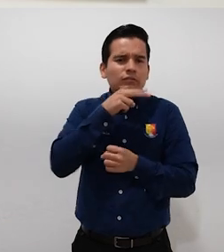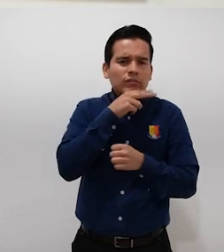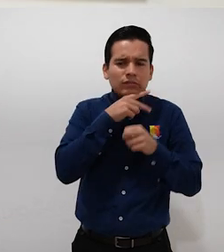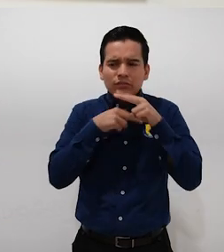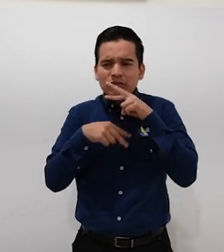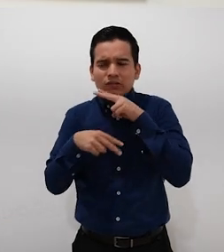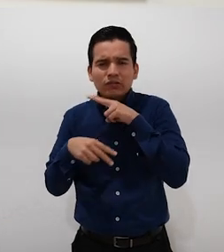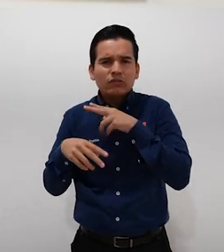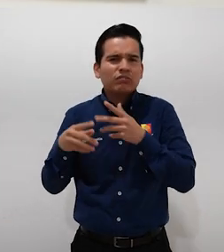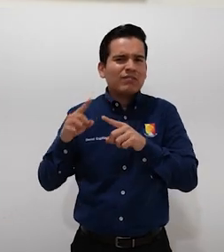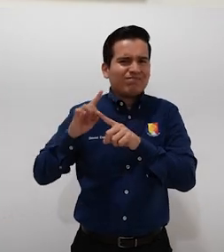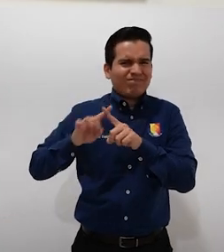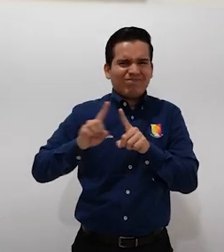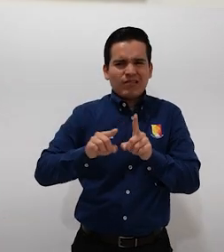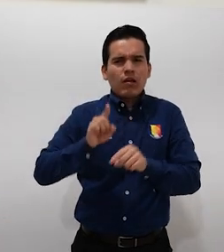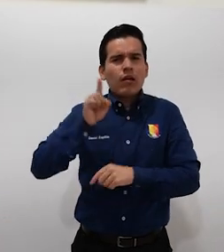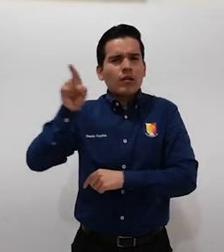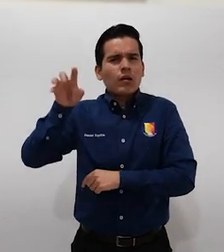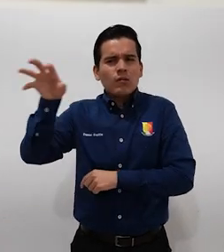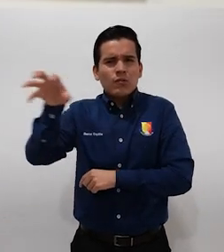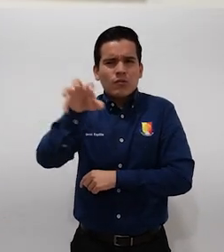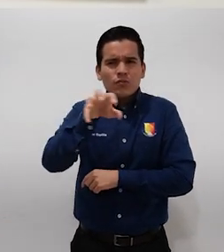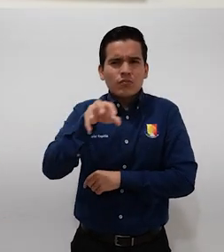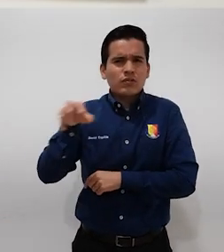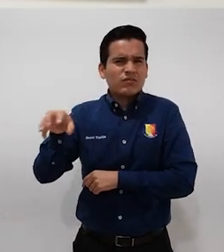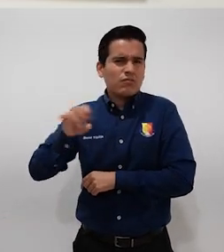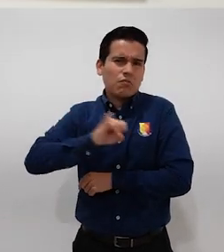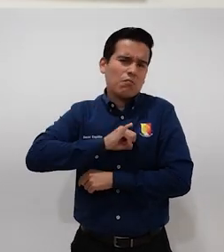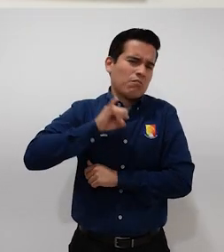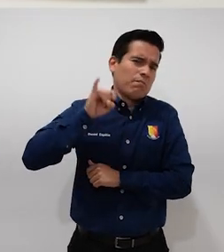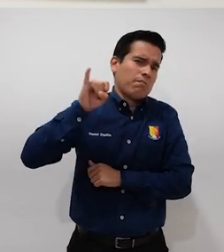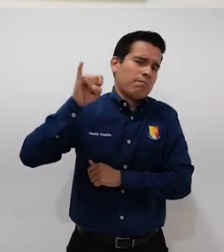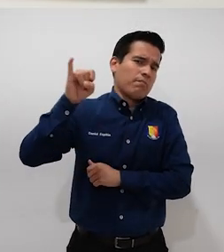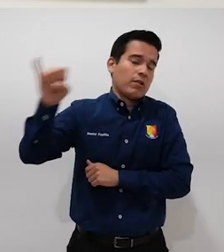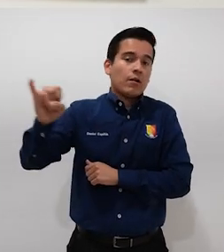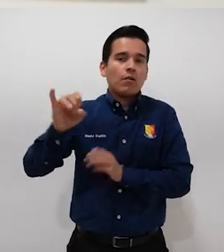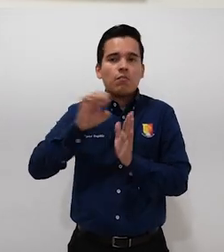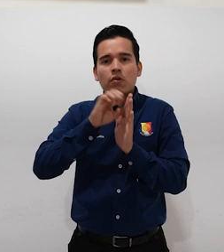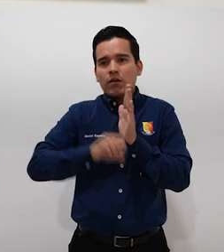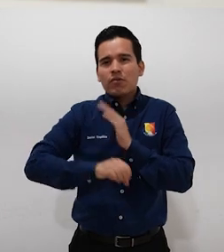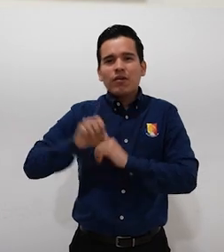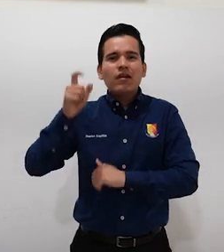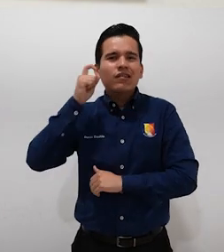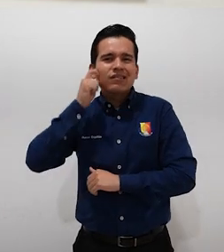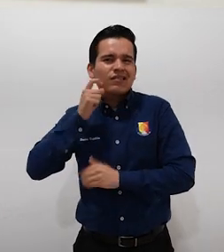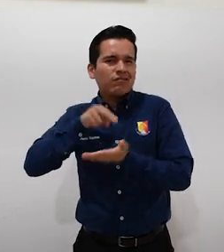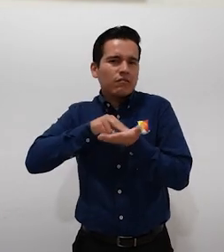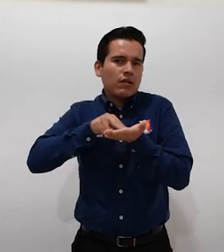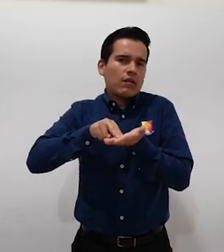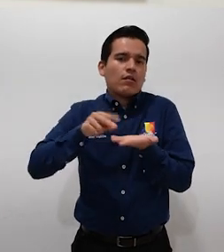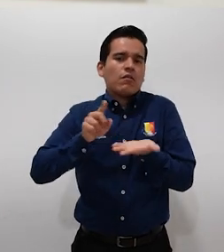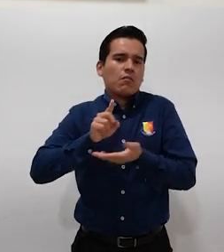también ellos tienen en las comunidades, en regiones tan lejanas como Guerrero Negro,